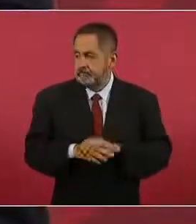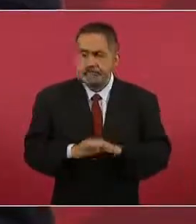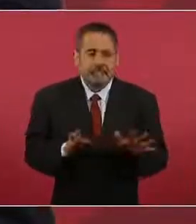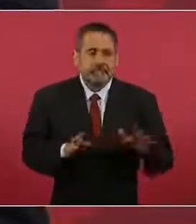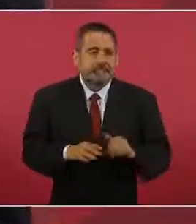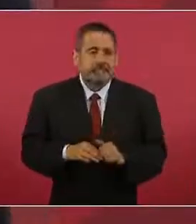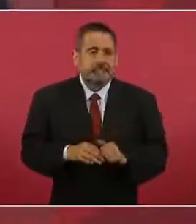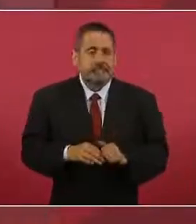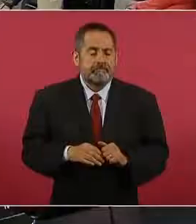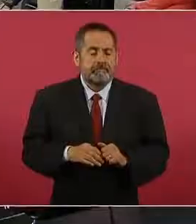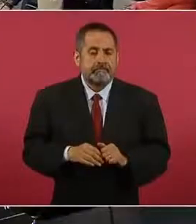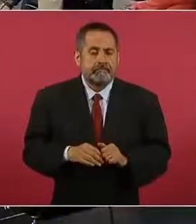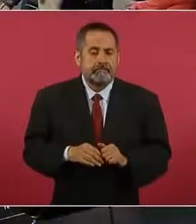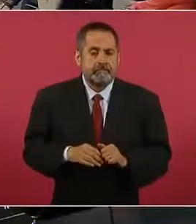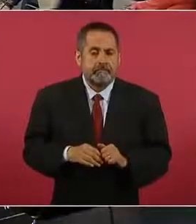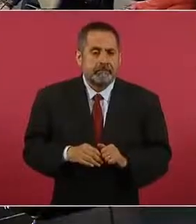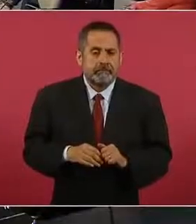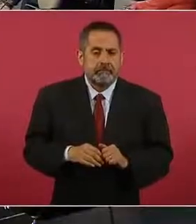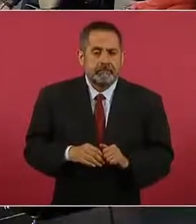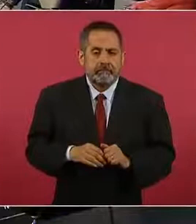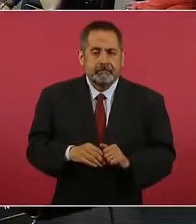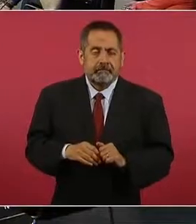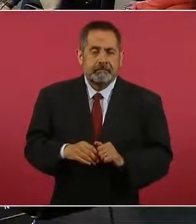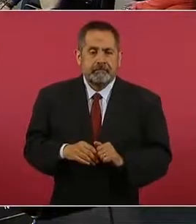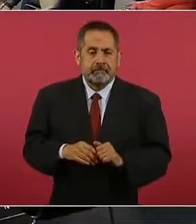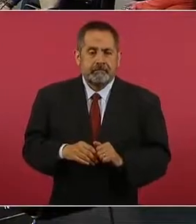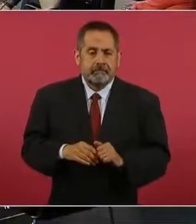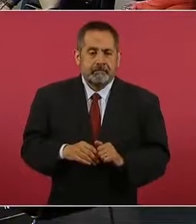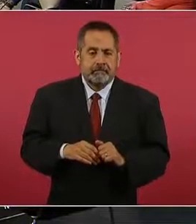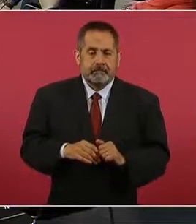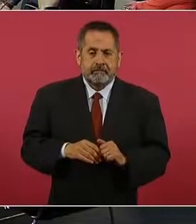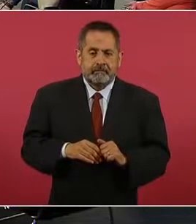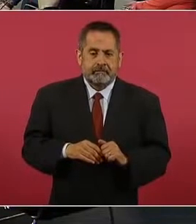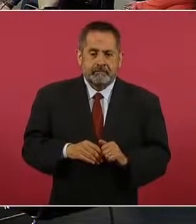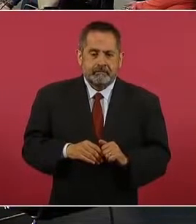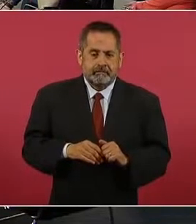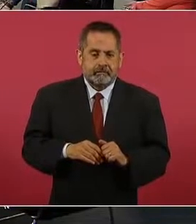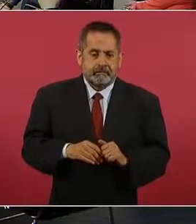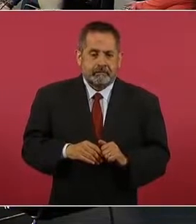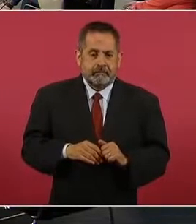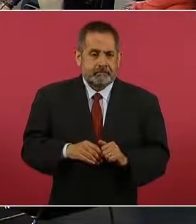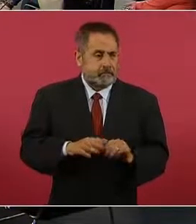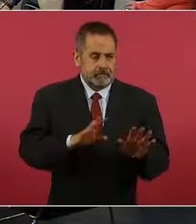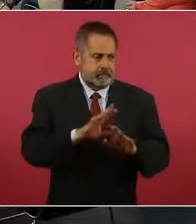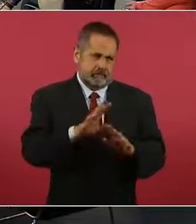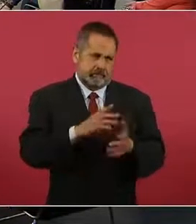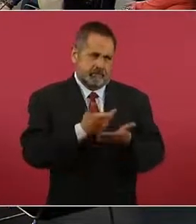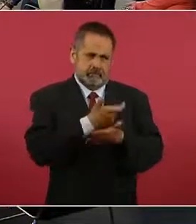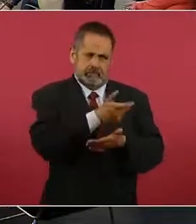bájale